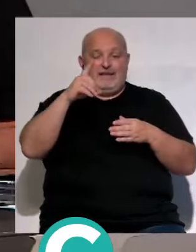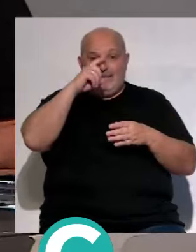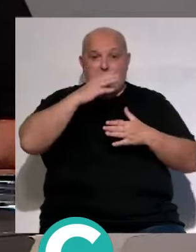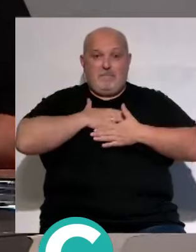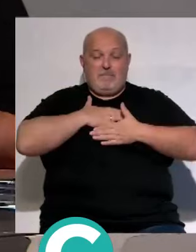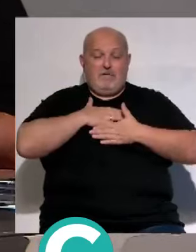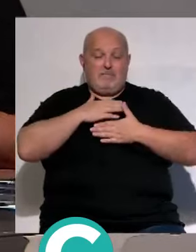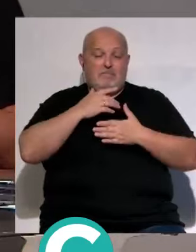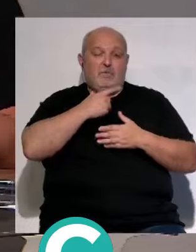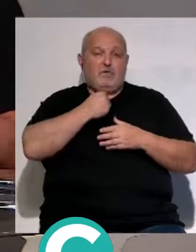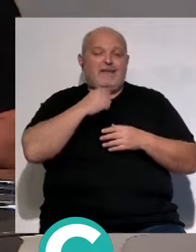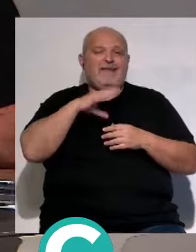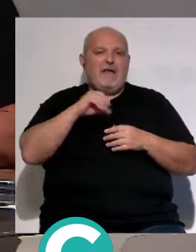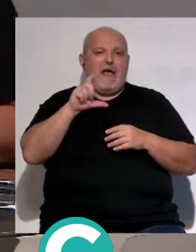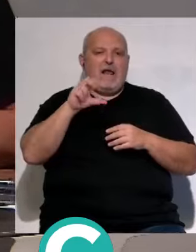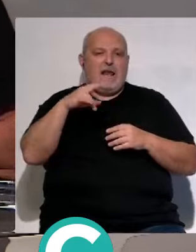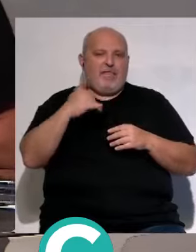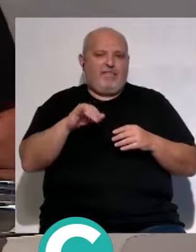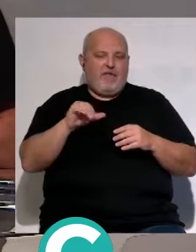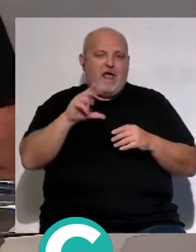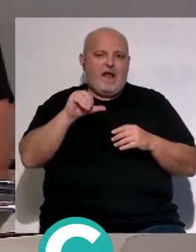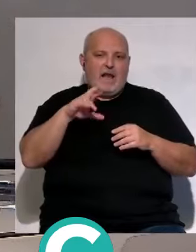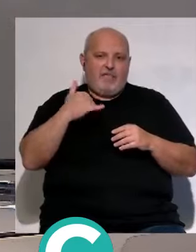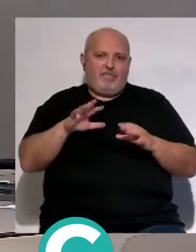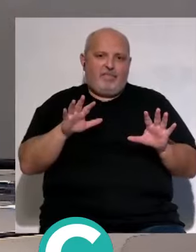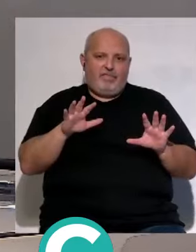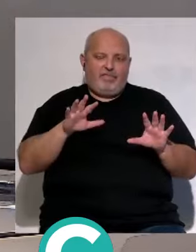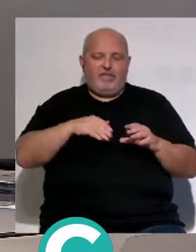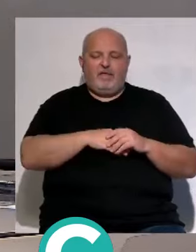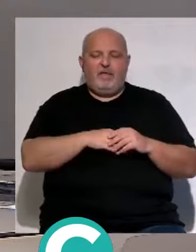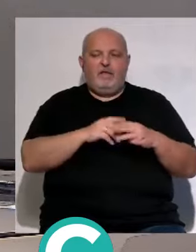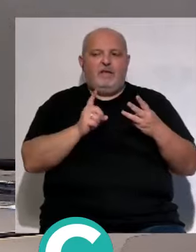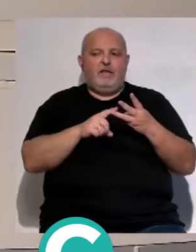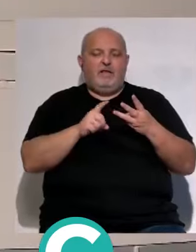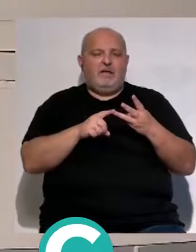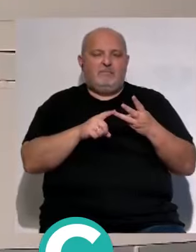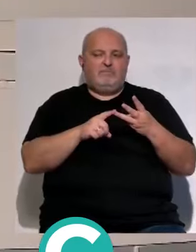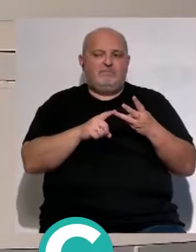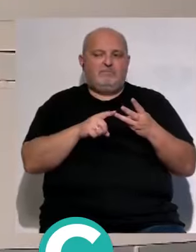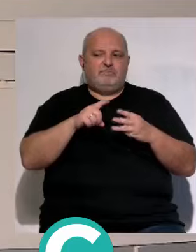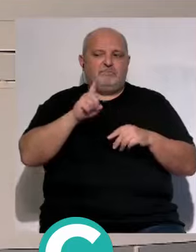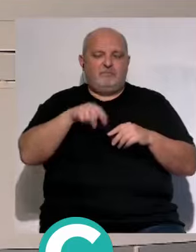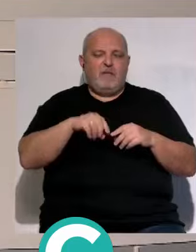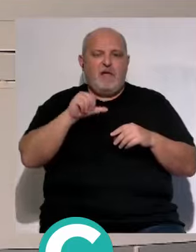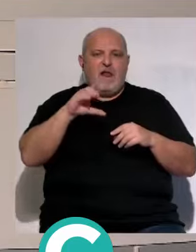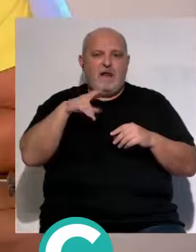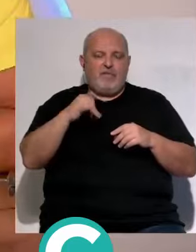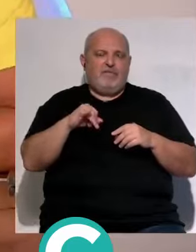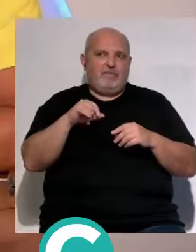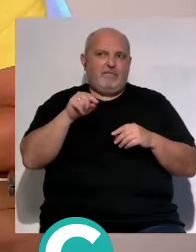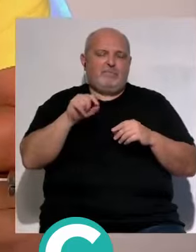para mí para mi gusto ha sido Alcaraz también el tercero prácticamente en ambas clasificaciones Alcaraz